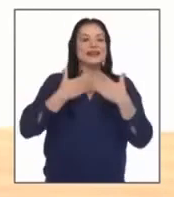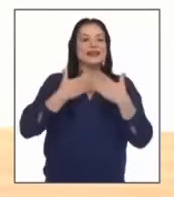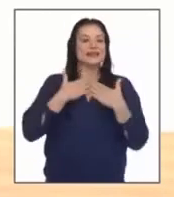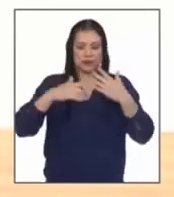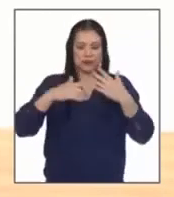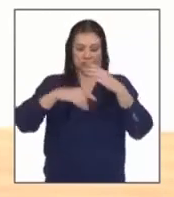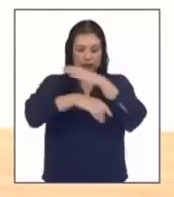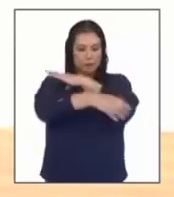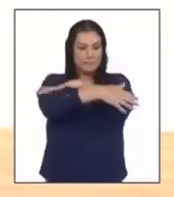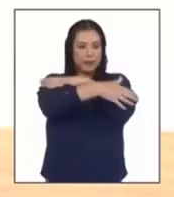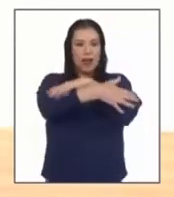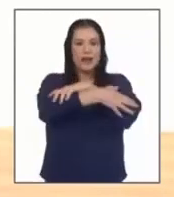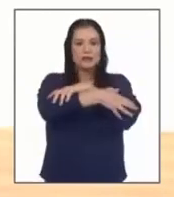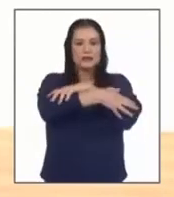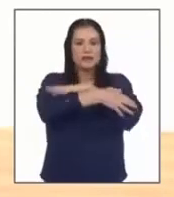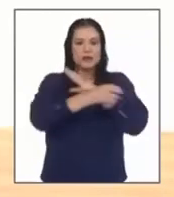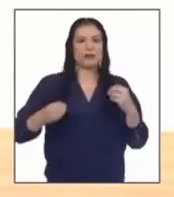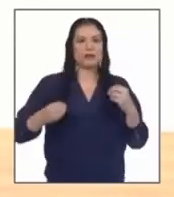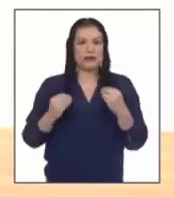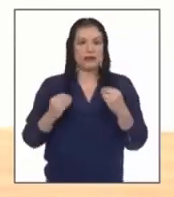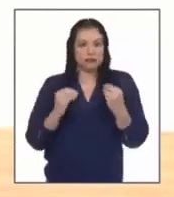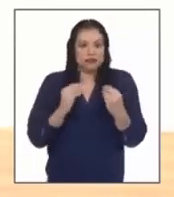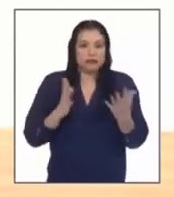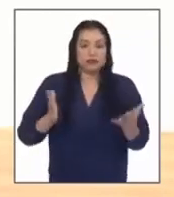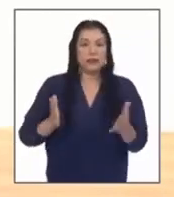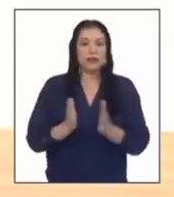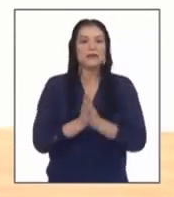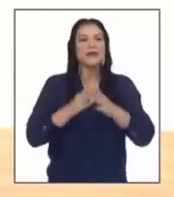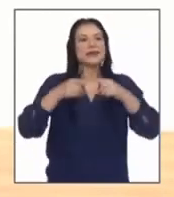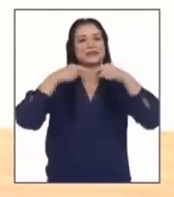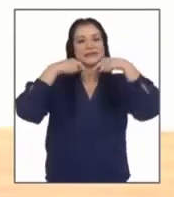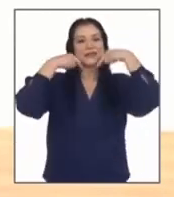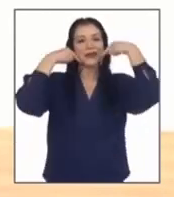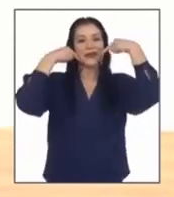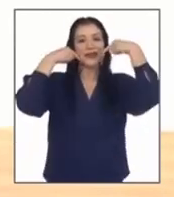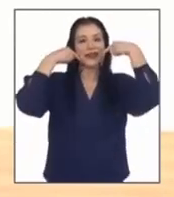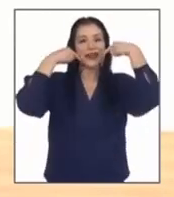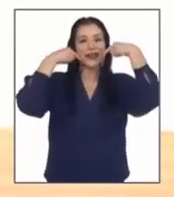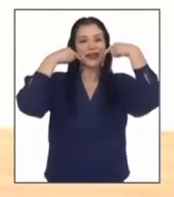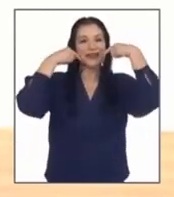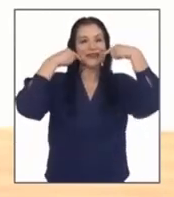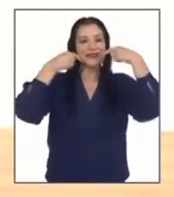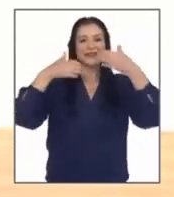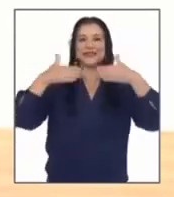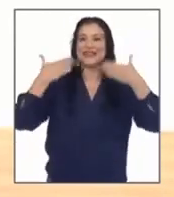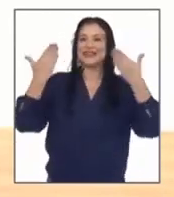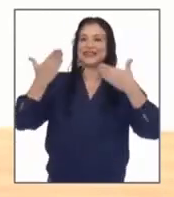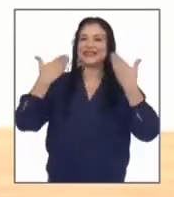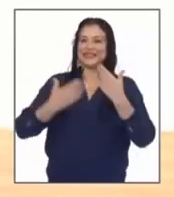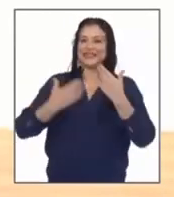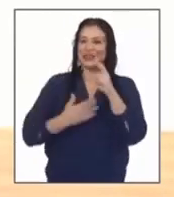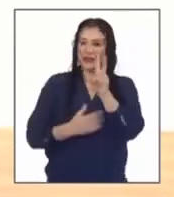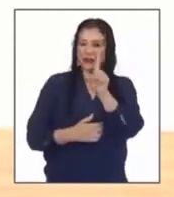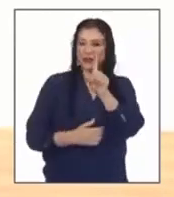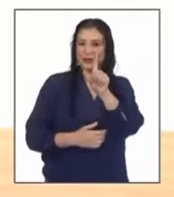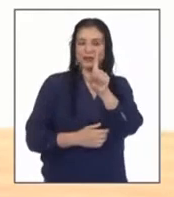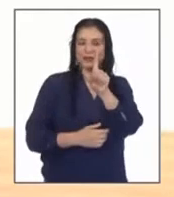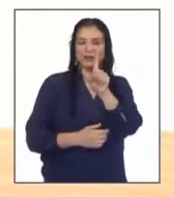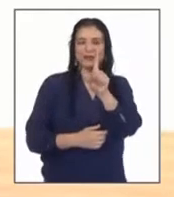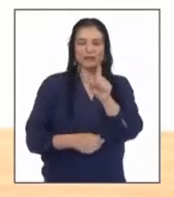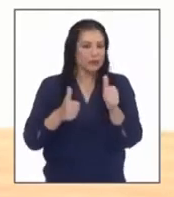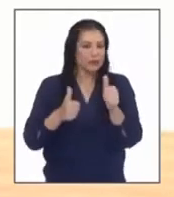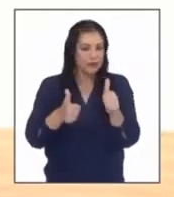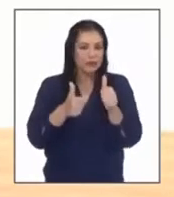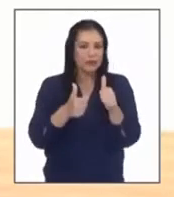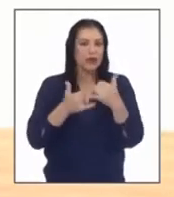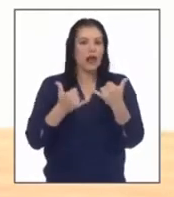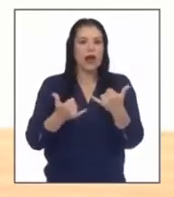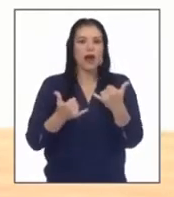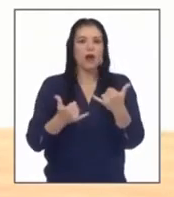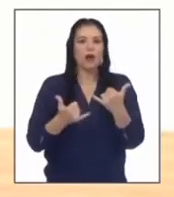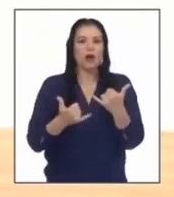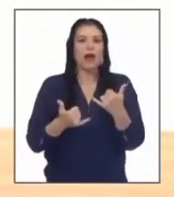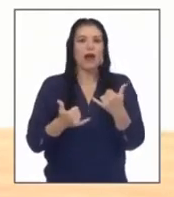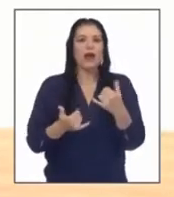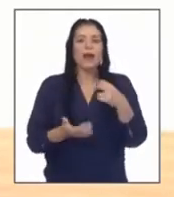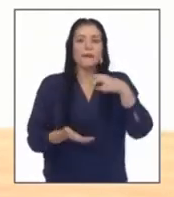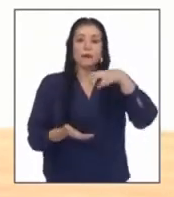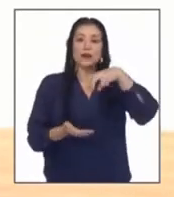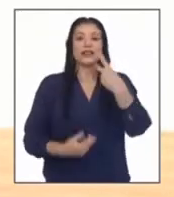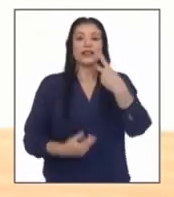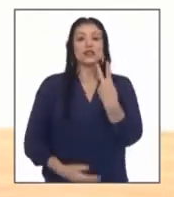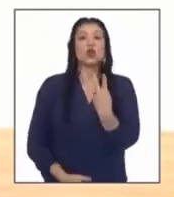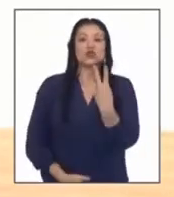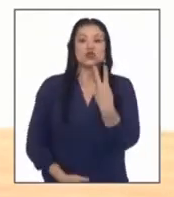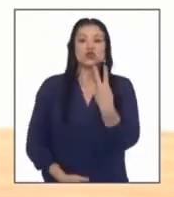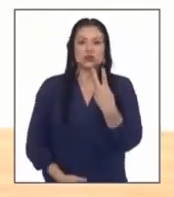usar los brazos quizás para agregar y voy a sonreír me quedo ahí en posición 1 feliz bien ahora voy a agacharme en posición